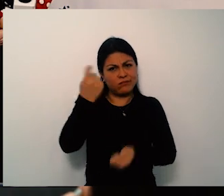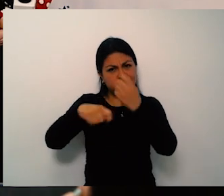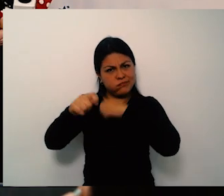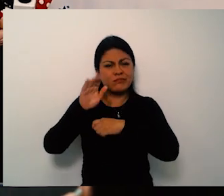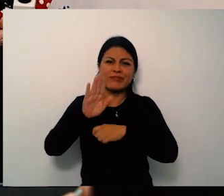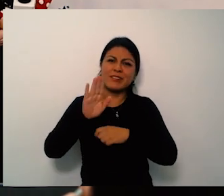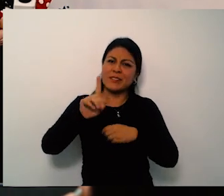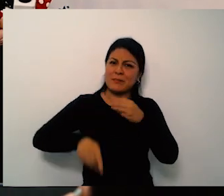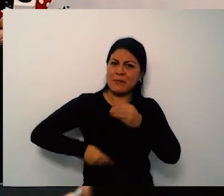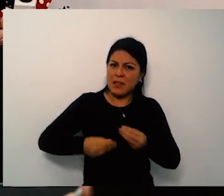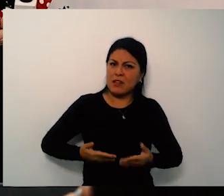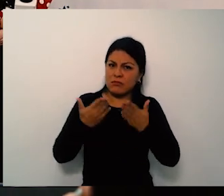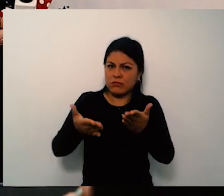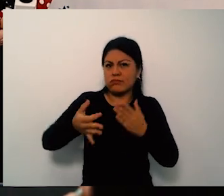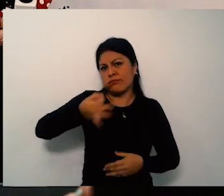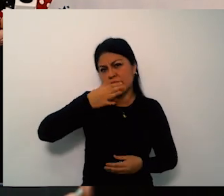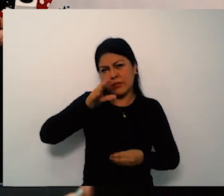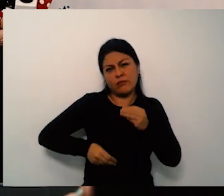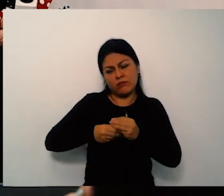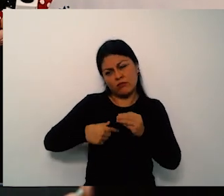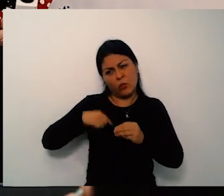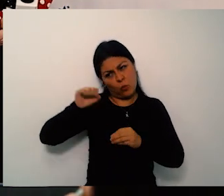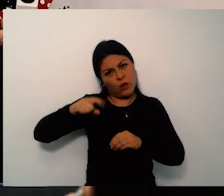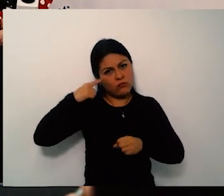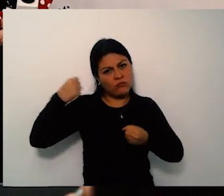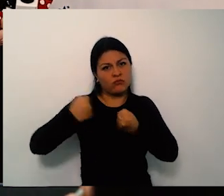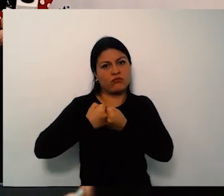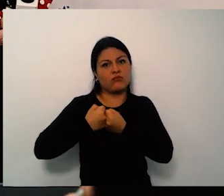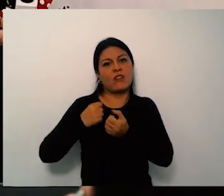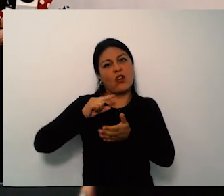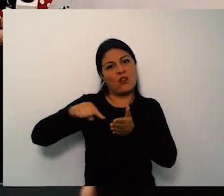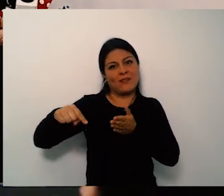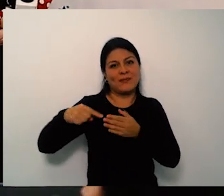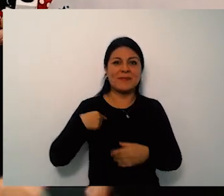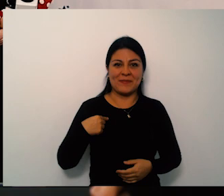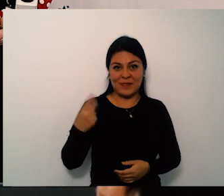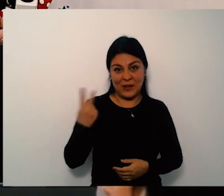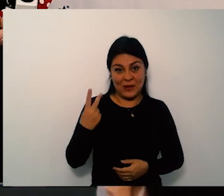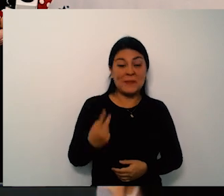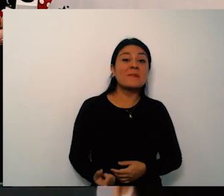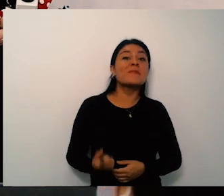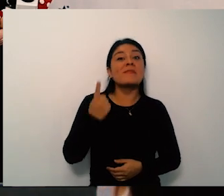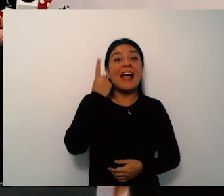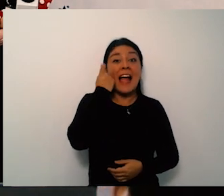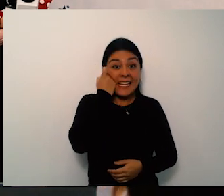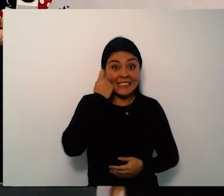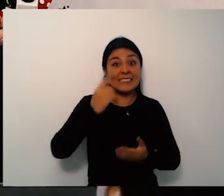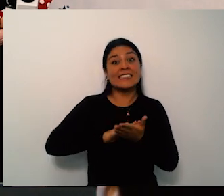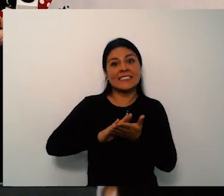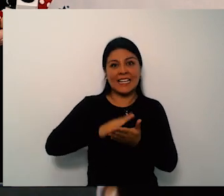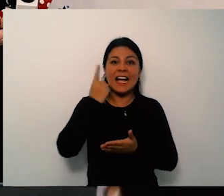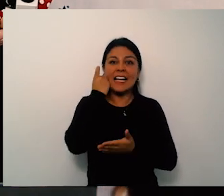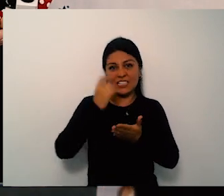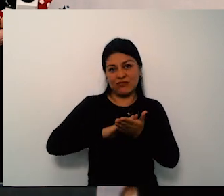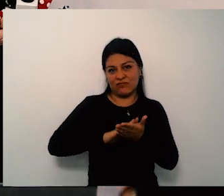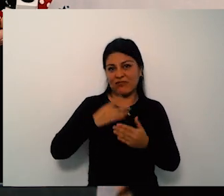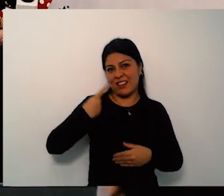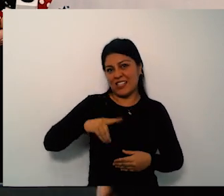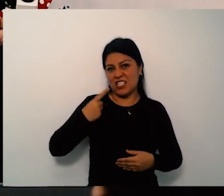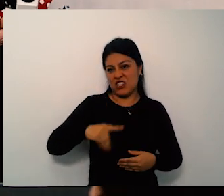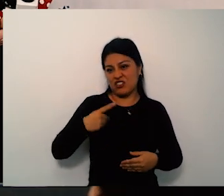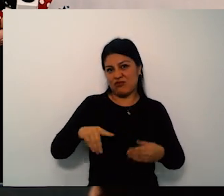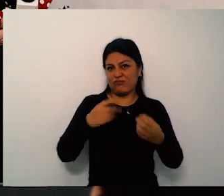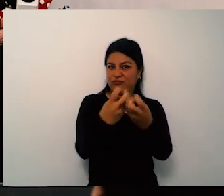que estamos haciendo como toda esa contención del gasto frente a eso el número de traslados que hace creo que está dentro de los